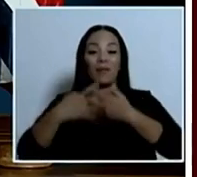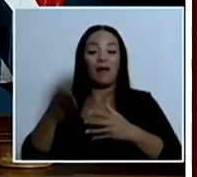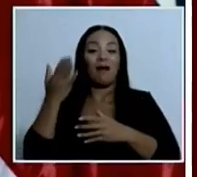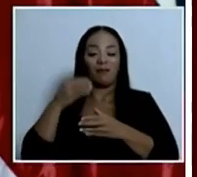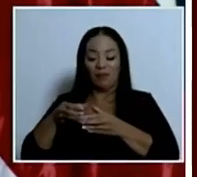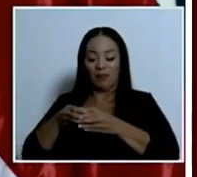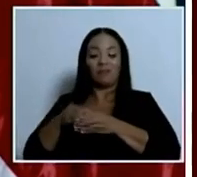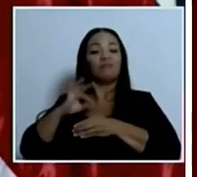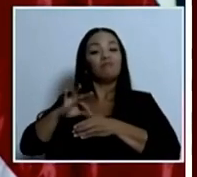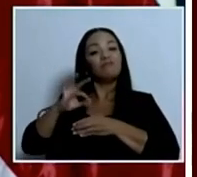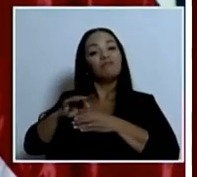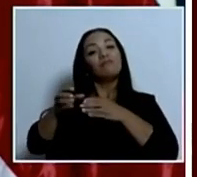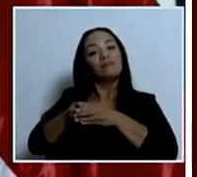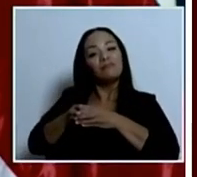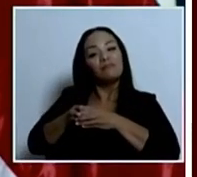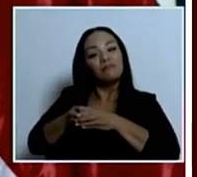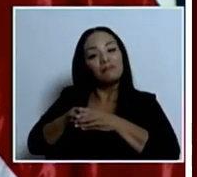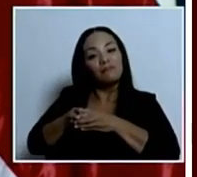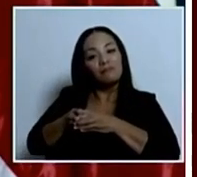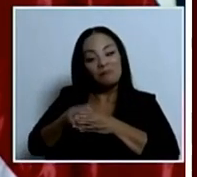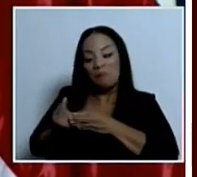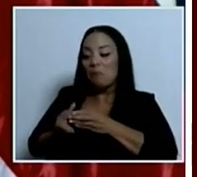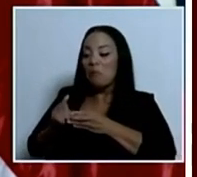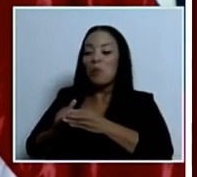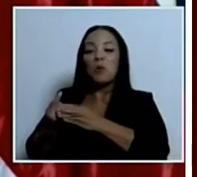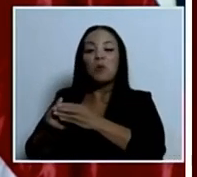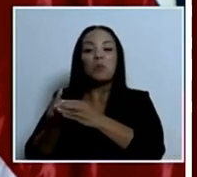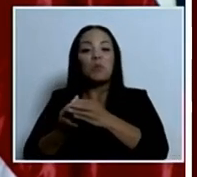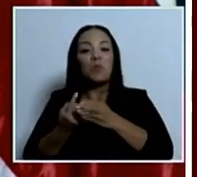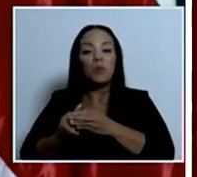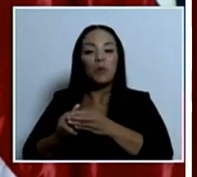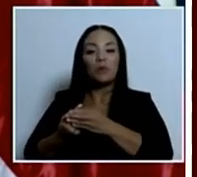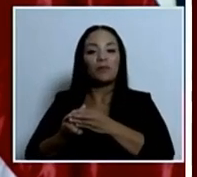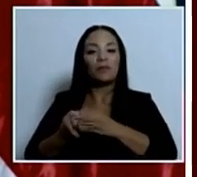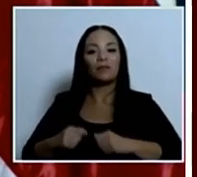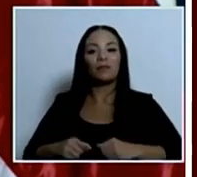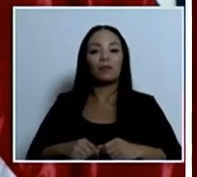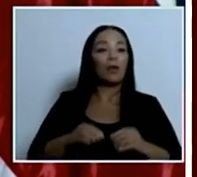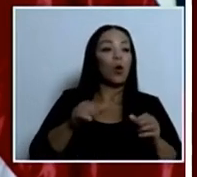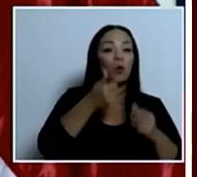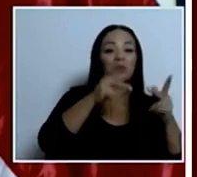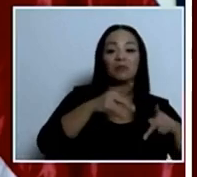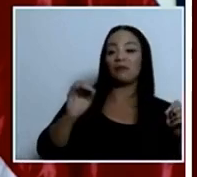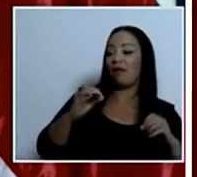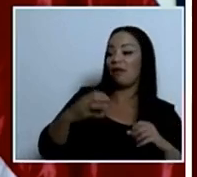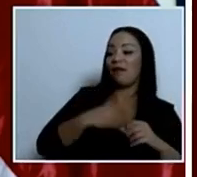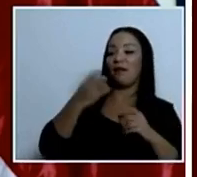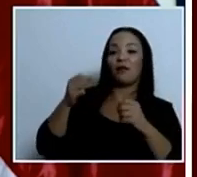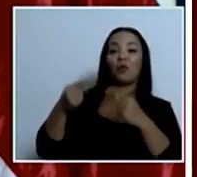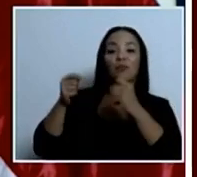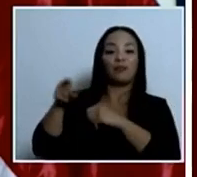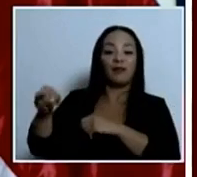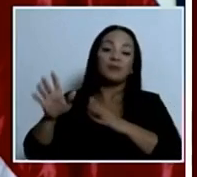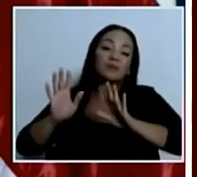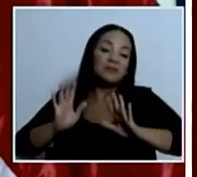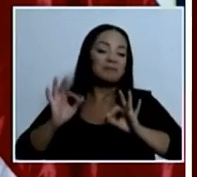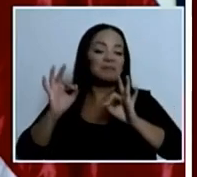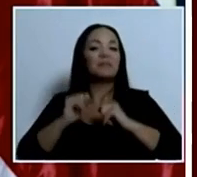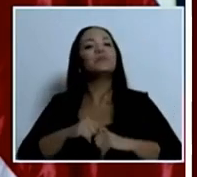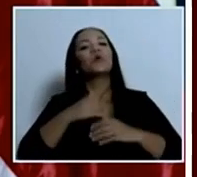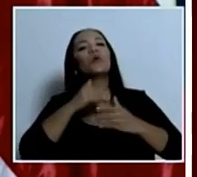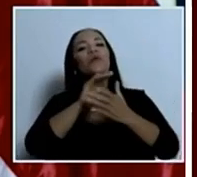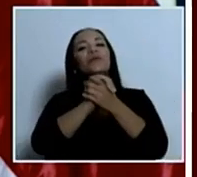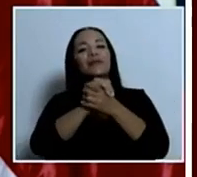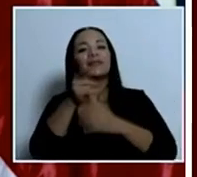décadas y yo nunca vi a nadie diciendo vamos a protestar contra eso, pero bueno, está bien. Lo felicito, ministro.